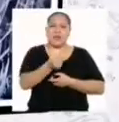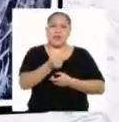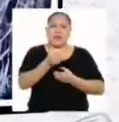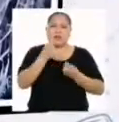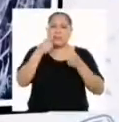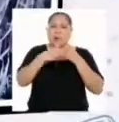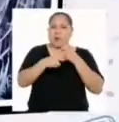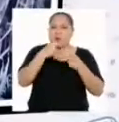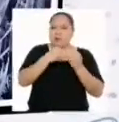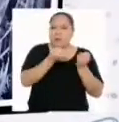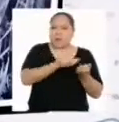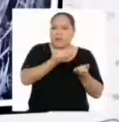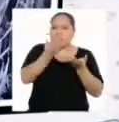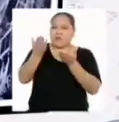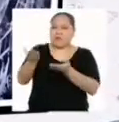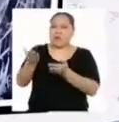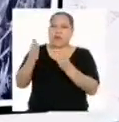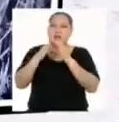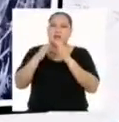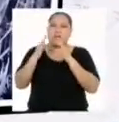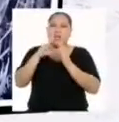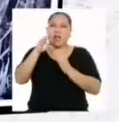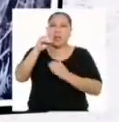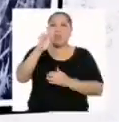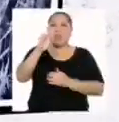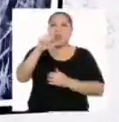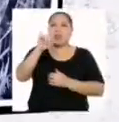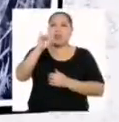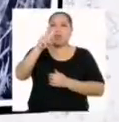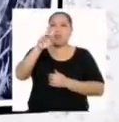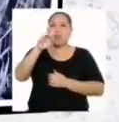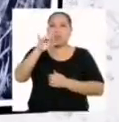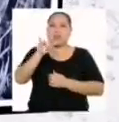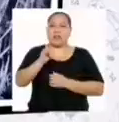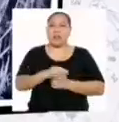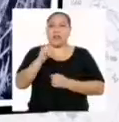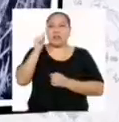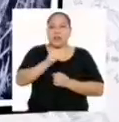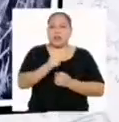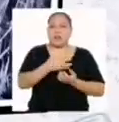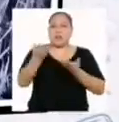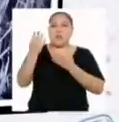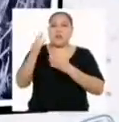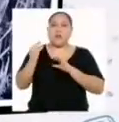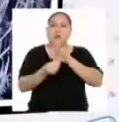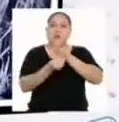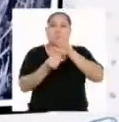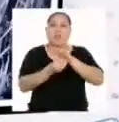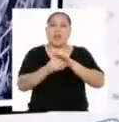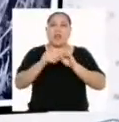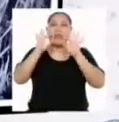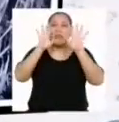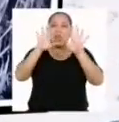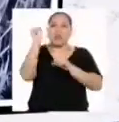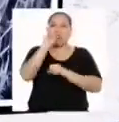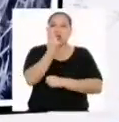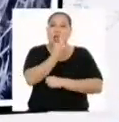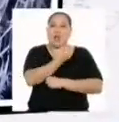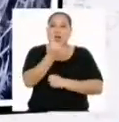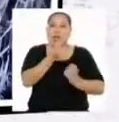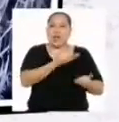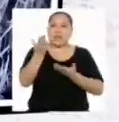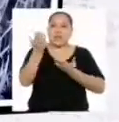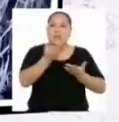entrega a domicilio, o sea, por delivery, y que esto genera para la empresa un ingreso de 10 soles por cada entrega.